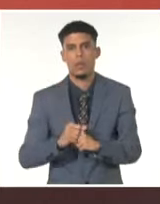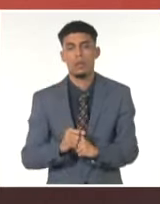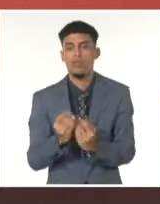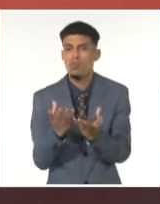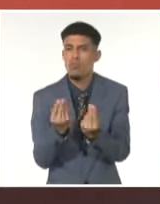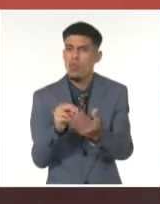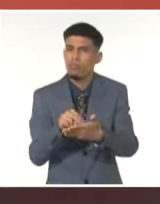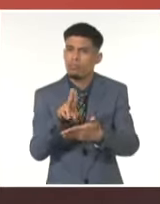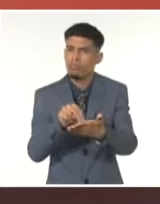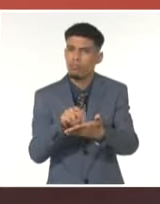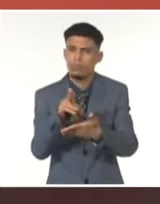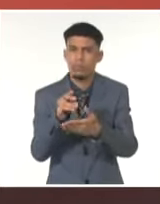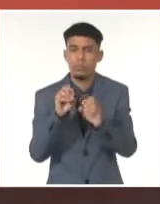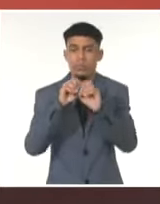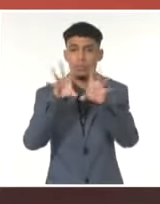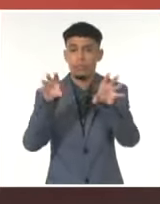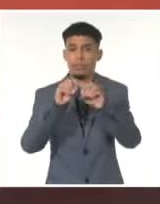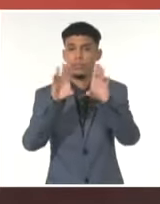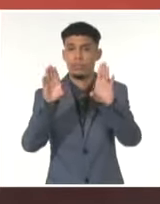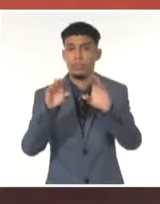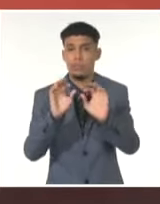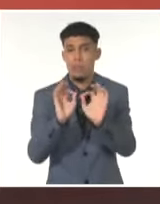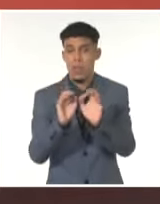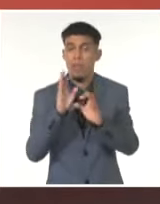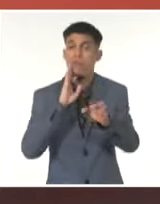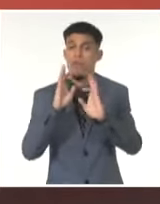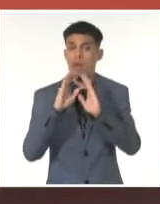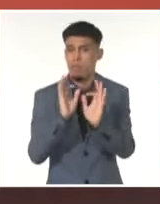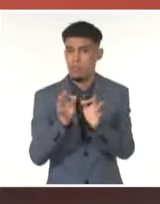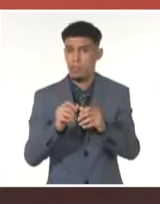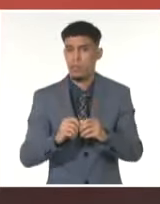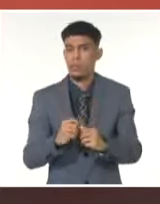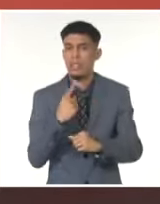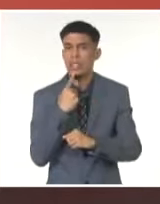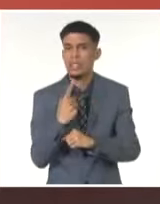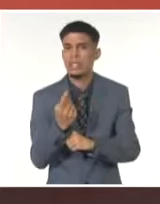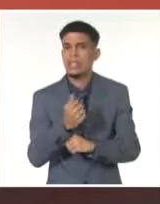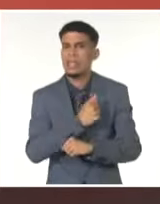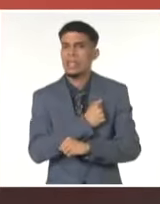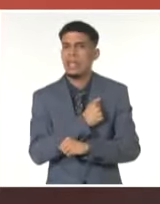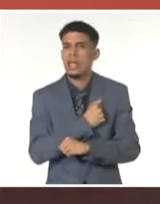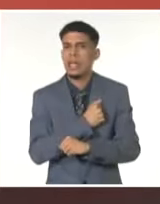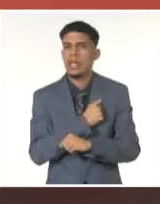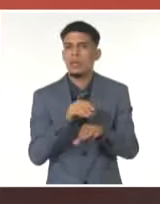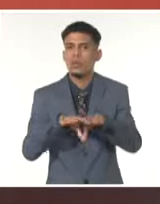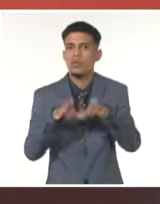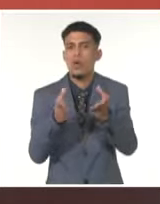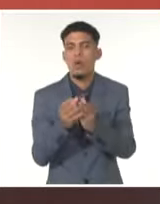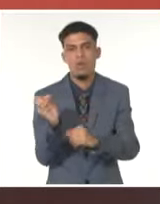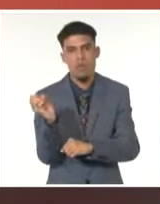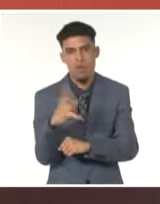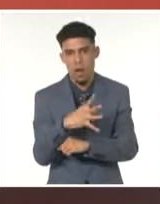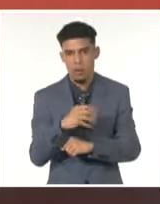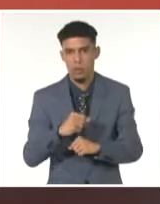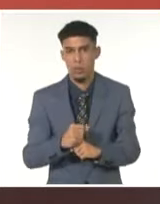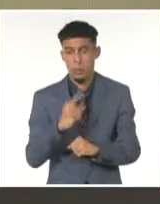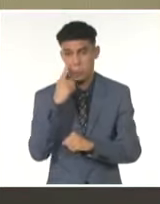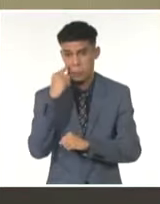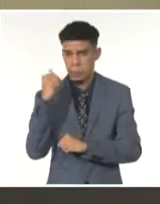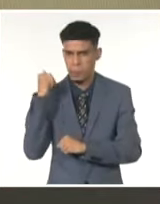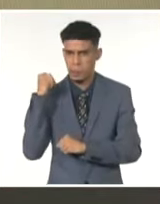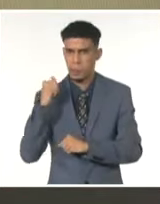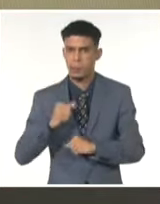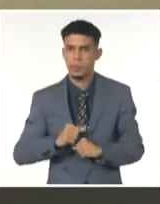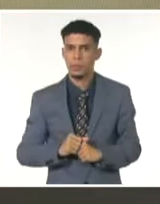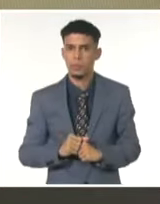muchas publicaciones repitiendo la misma idea. Lo que afirman es absolutamente falso. Vamos a ver estos datos que les traigo.